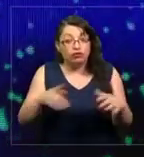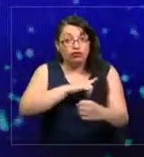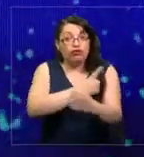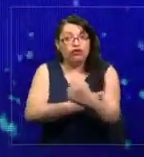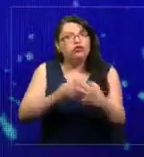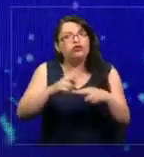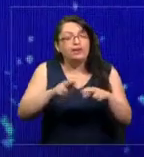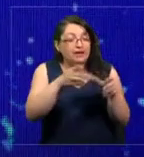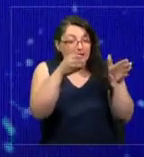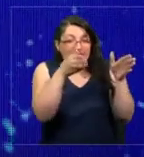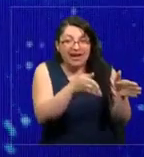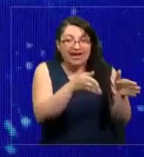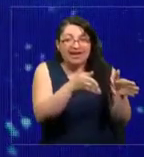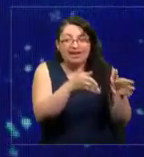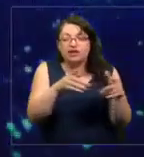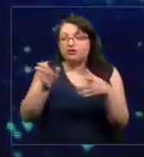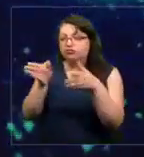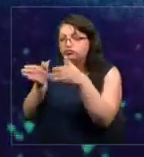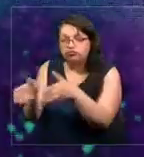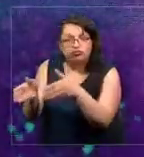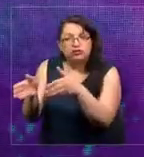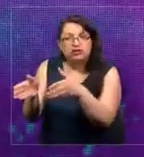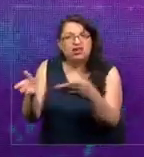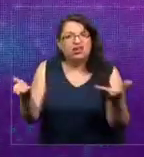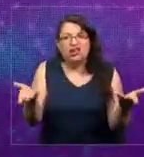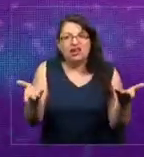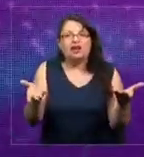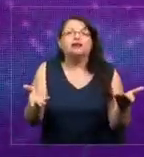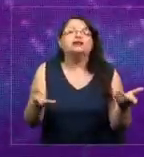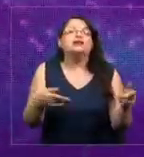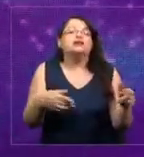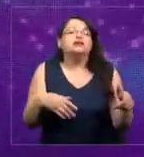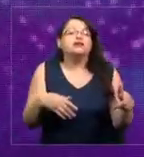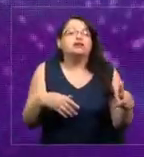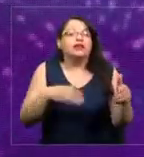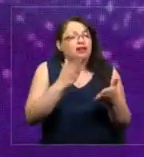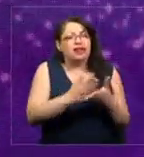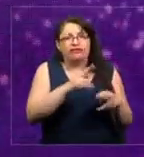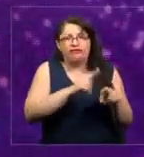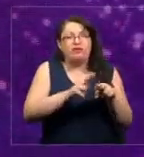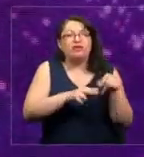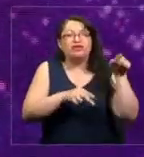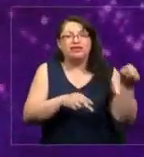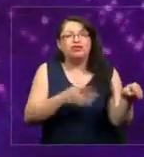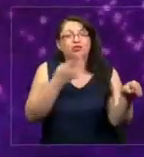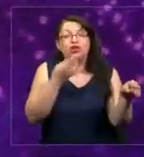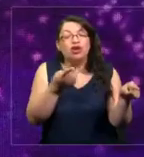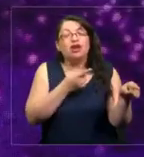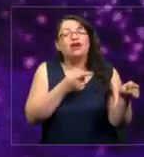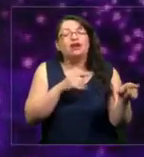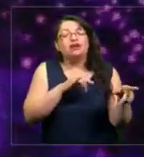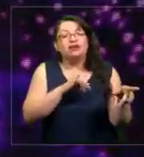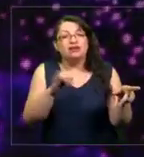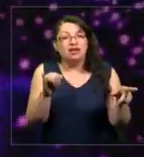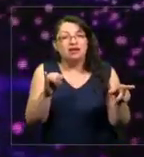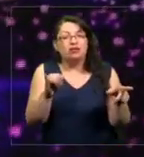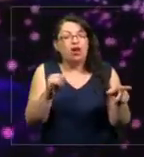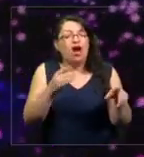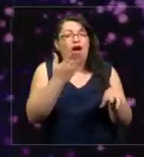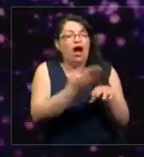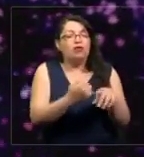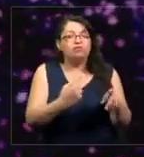a 1,5 versus 2 grados vale la pena hacerlo. Nos vamos a ahorrar una cantidad importante de